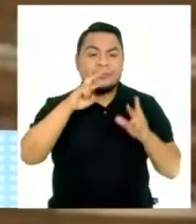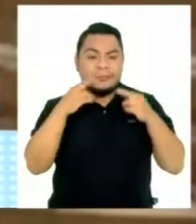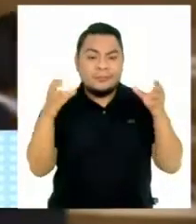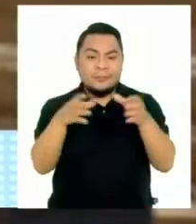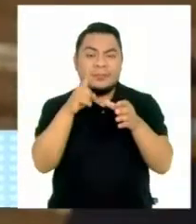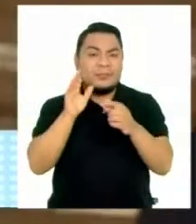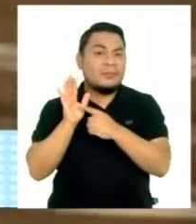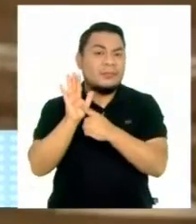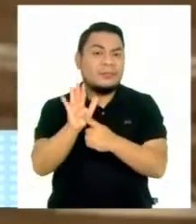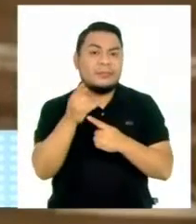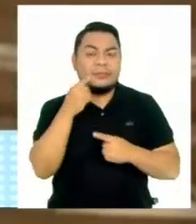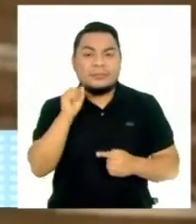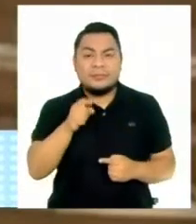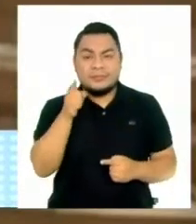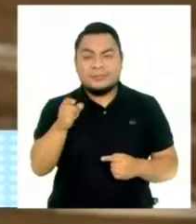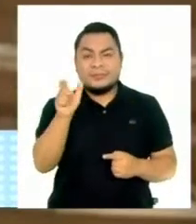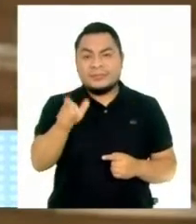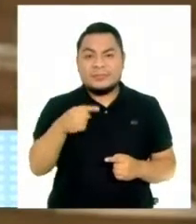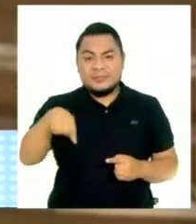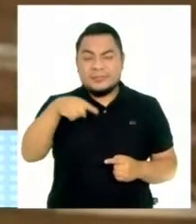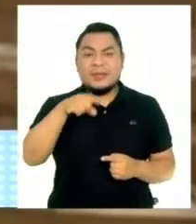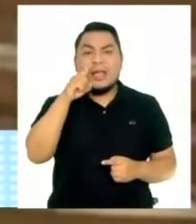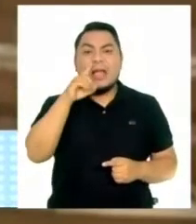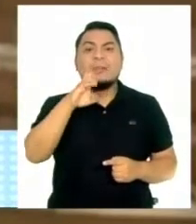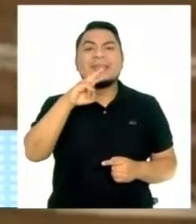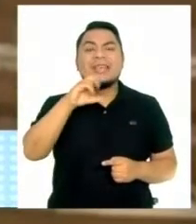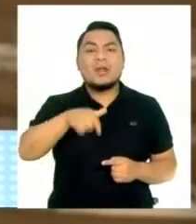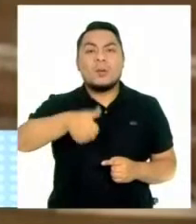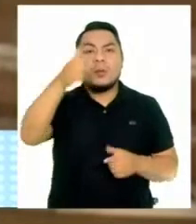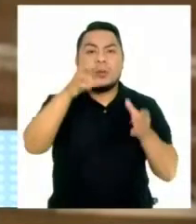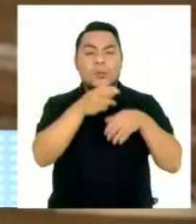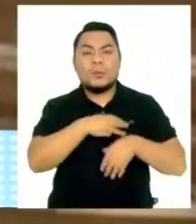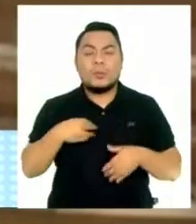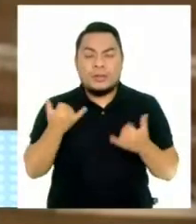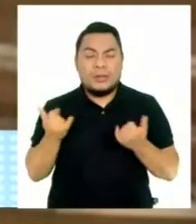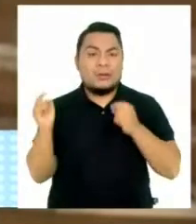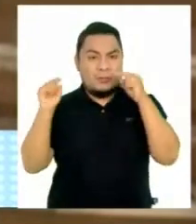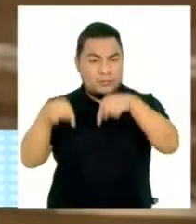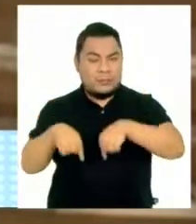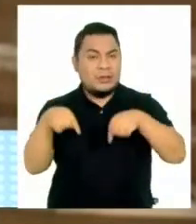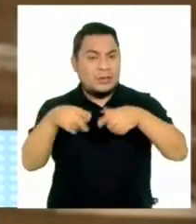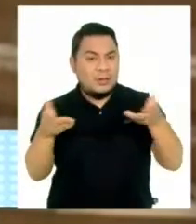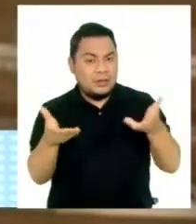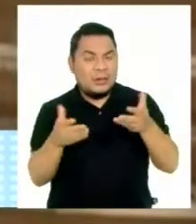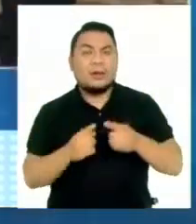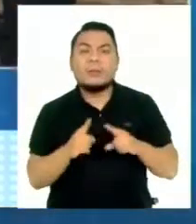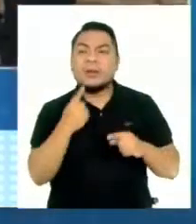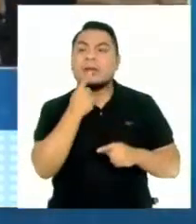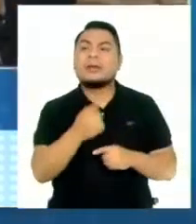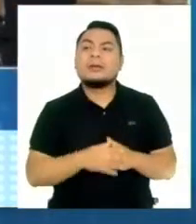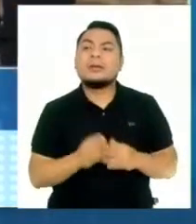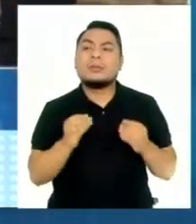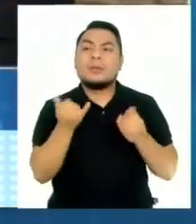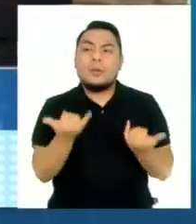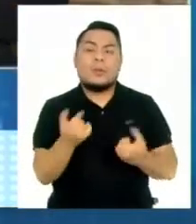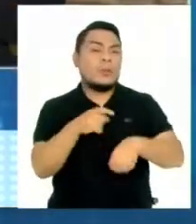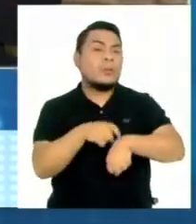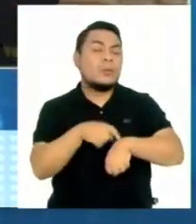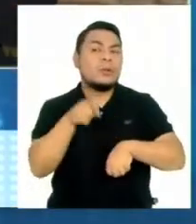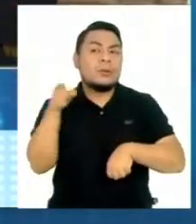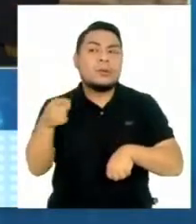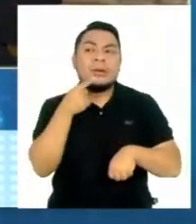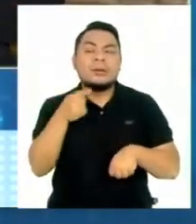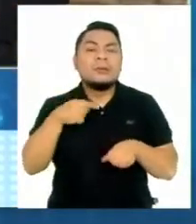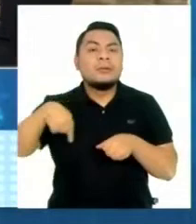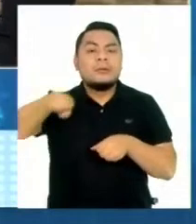será la presentación del Gabinete Bellido la próxima semana aquí en el Pleno del Congreso. ¿Por qué lo decimos? Porque en estos momentos se